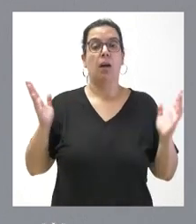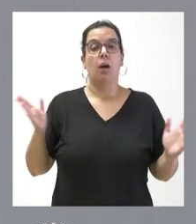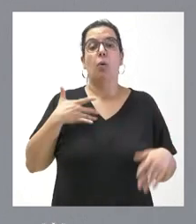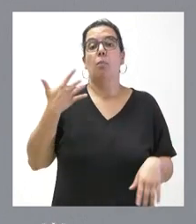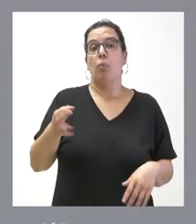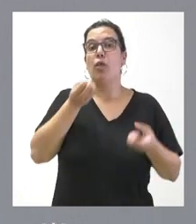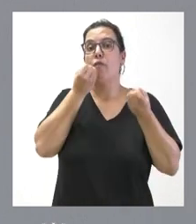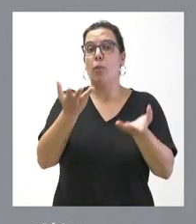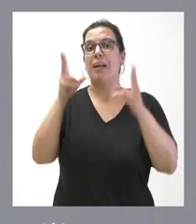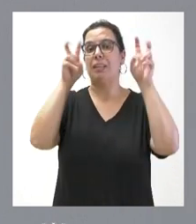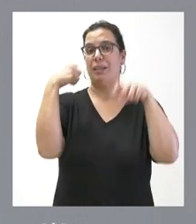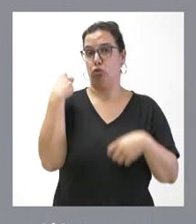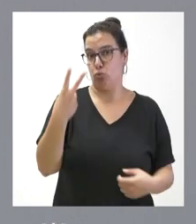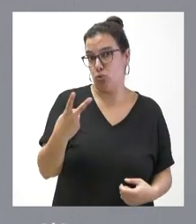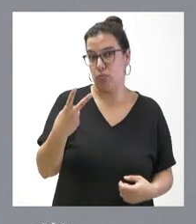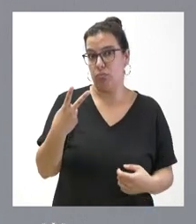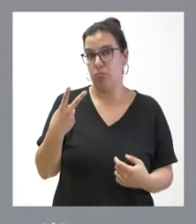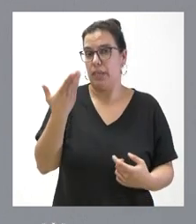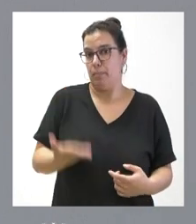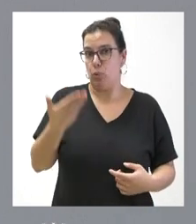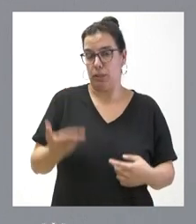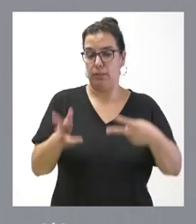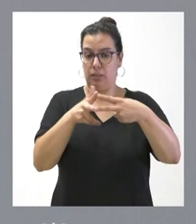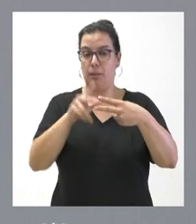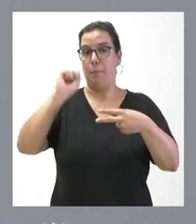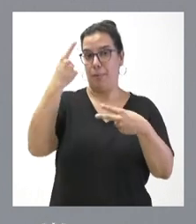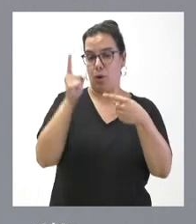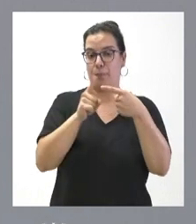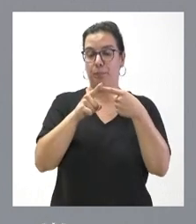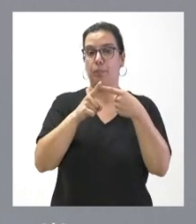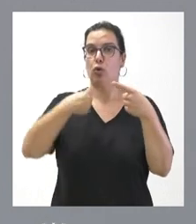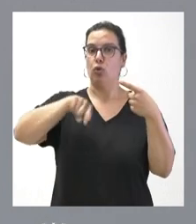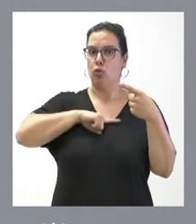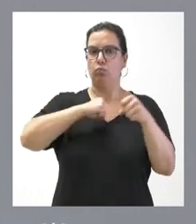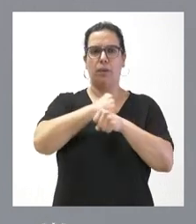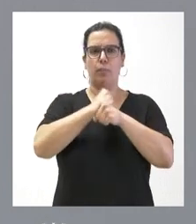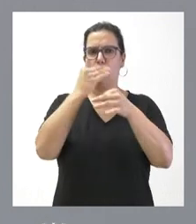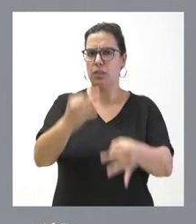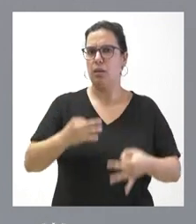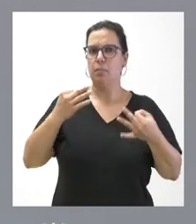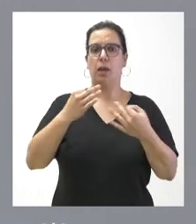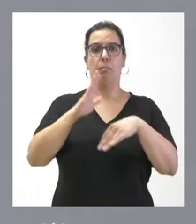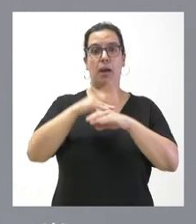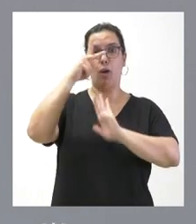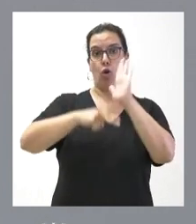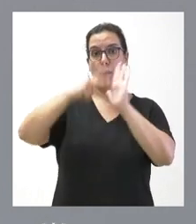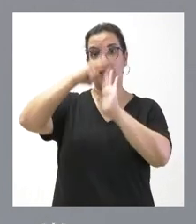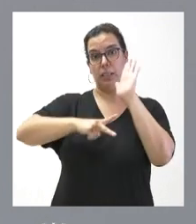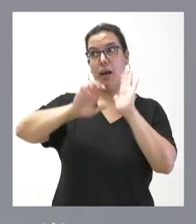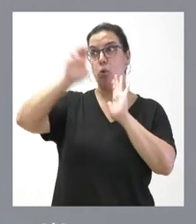podemos informar de dos cuestiones importantes. Primero, que nosotros trabajamos siempre en el cumplimiento de esta normativa